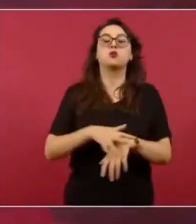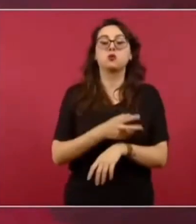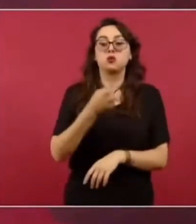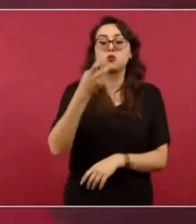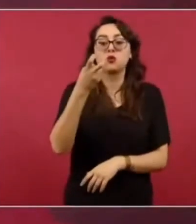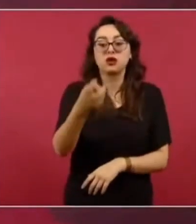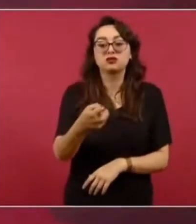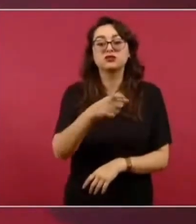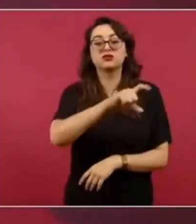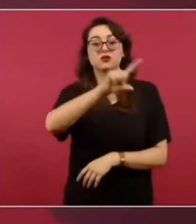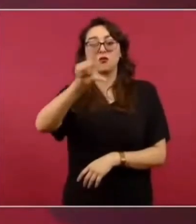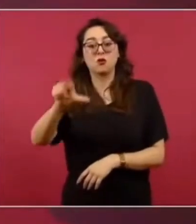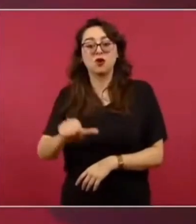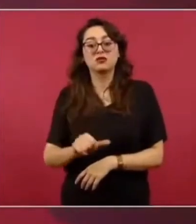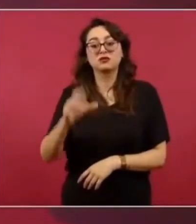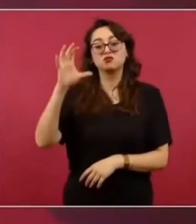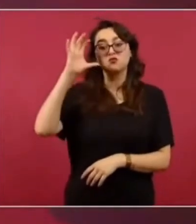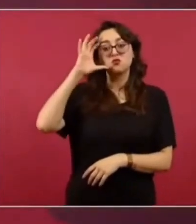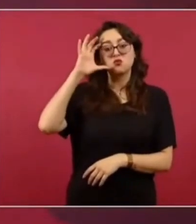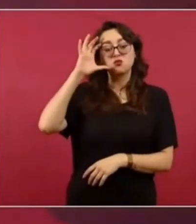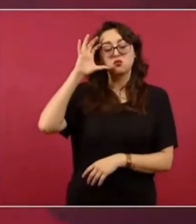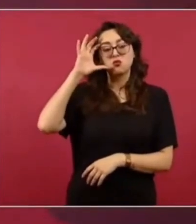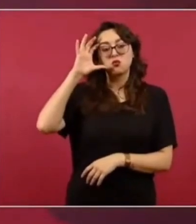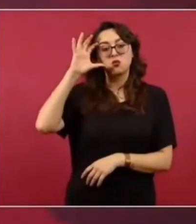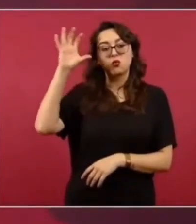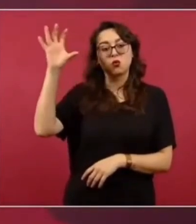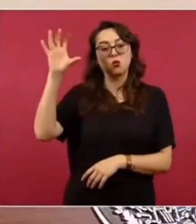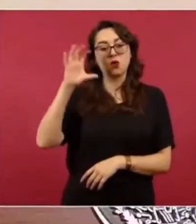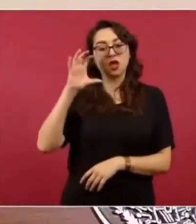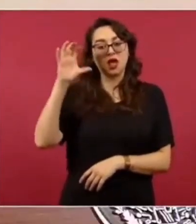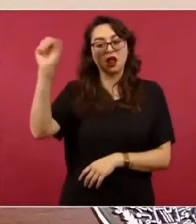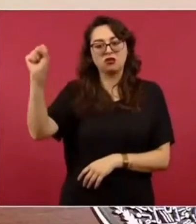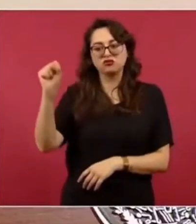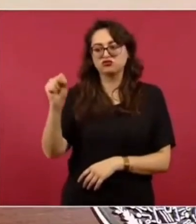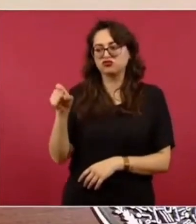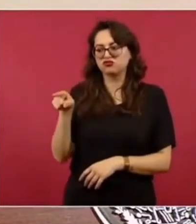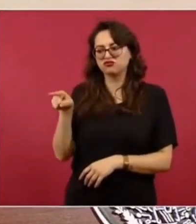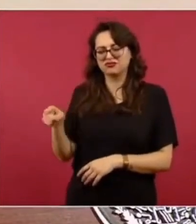indigencia y la opulencia, que haya igualdad.